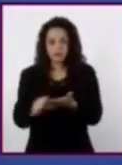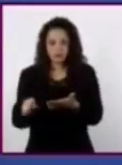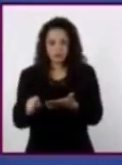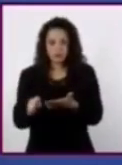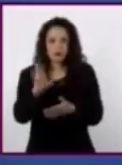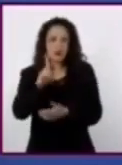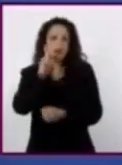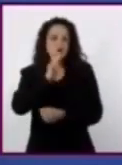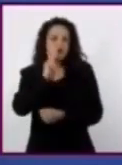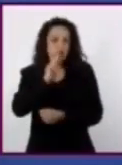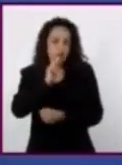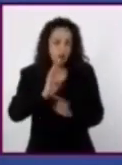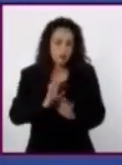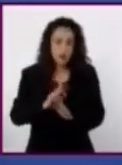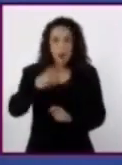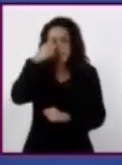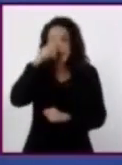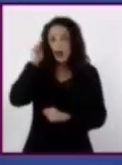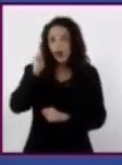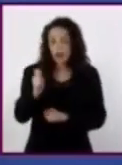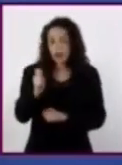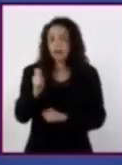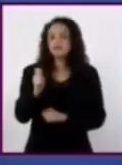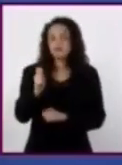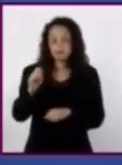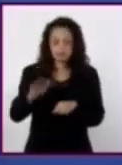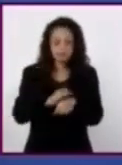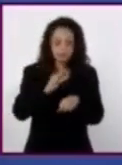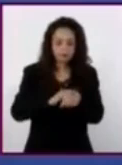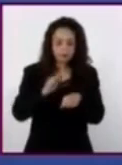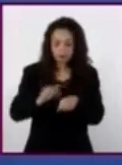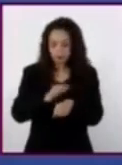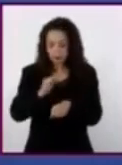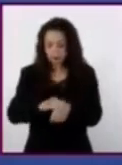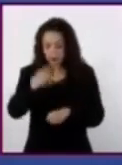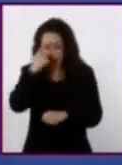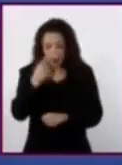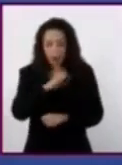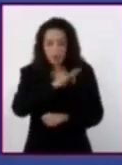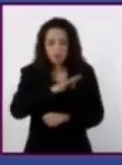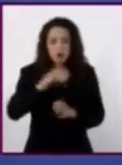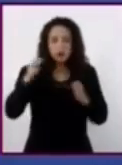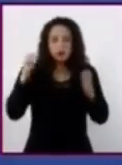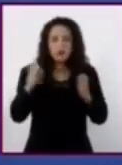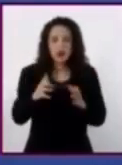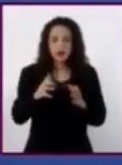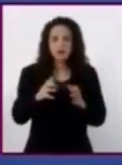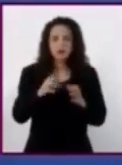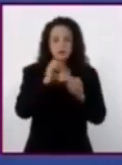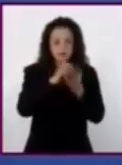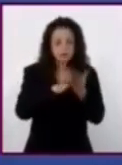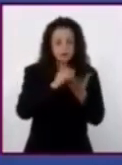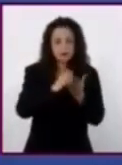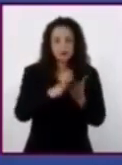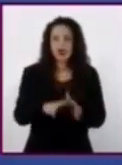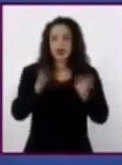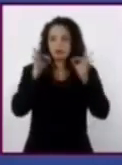los criterios de evaluación a fin de que puedan hacer las correcciones pertinentes.